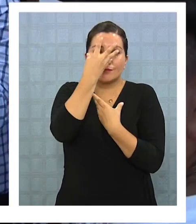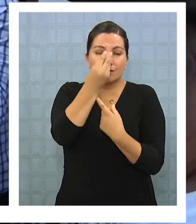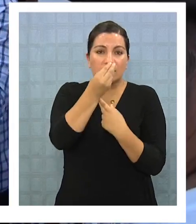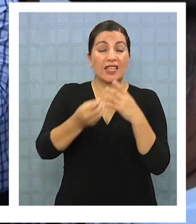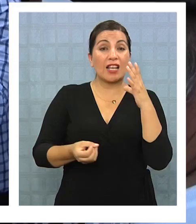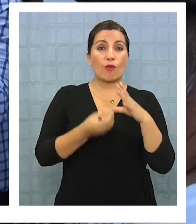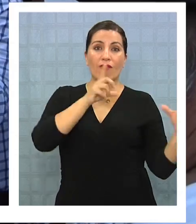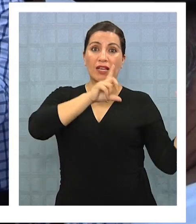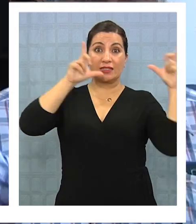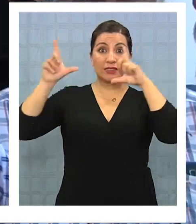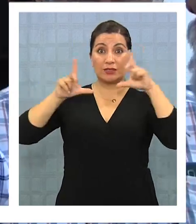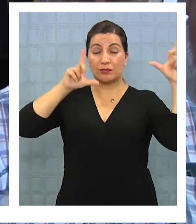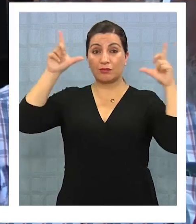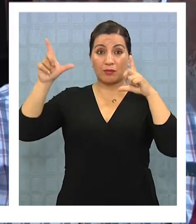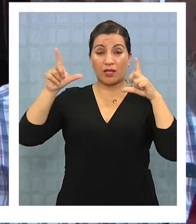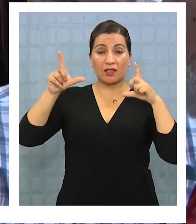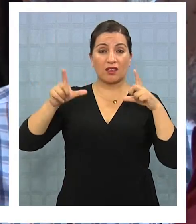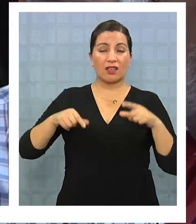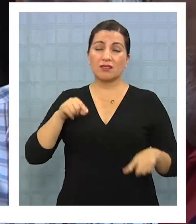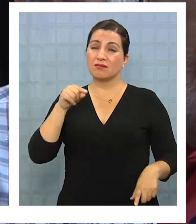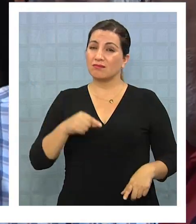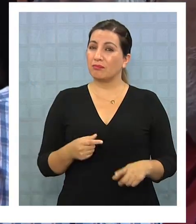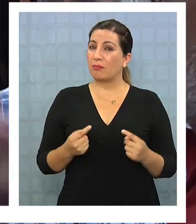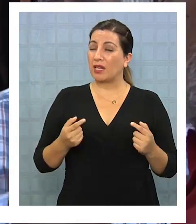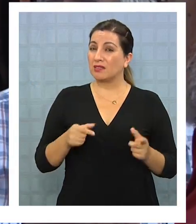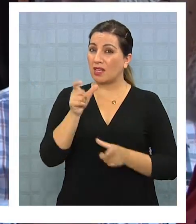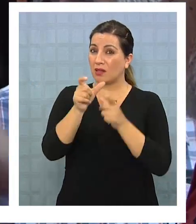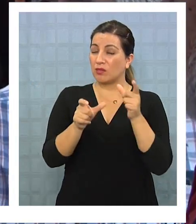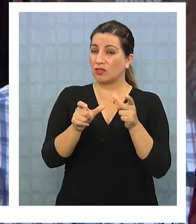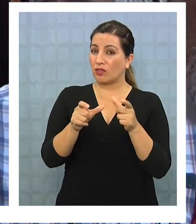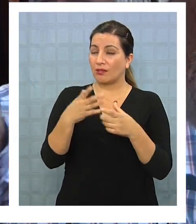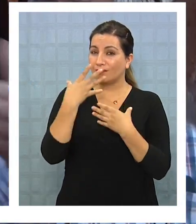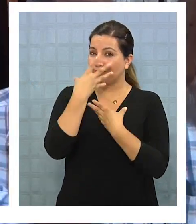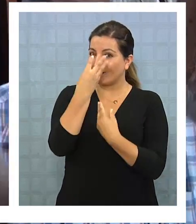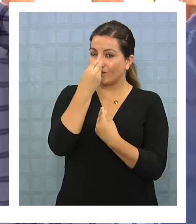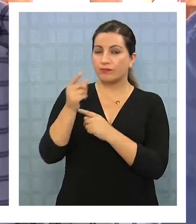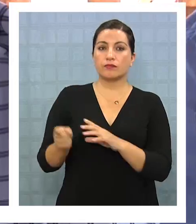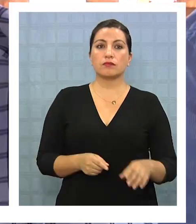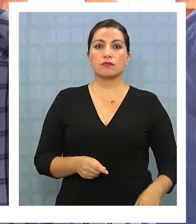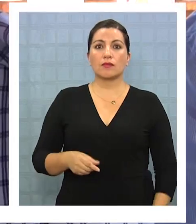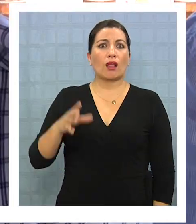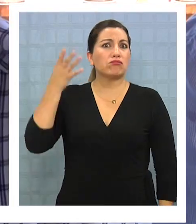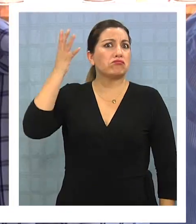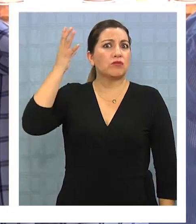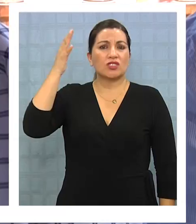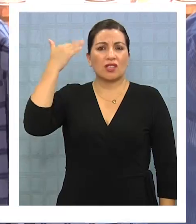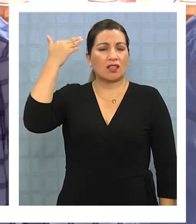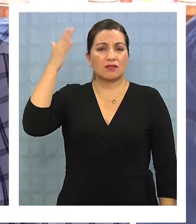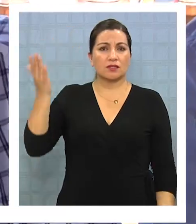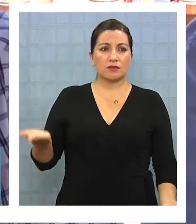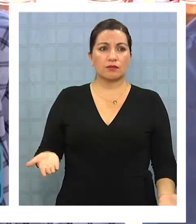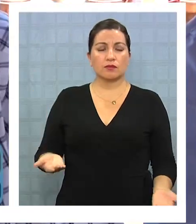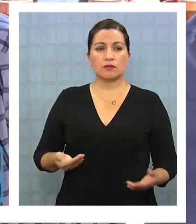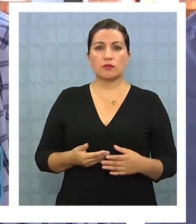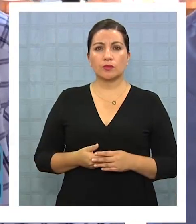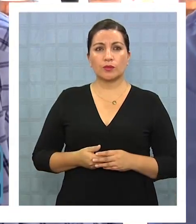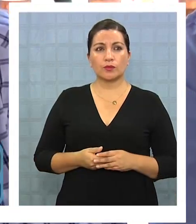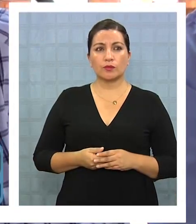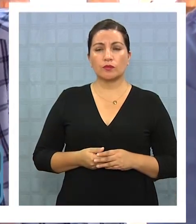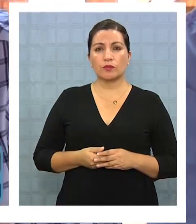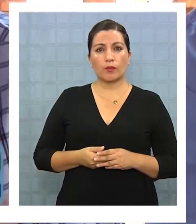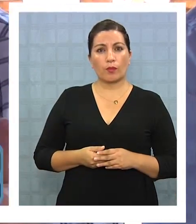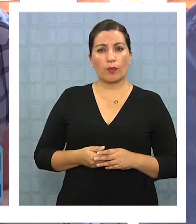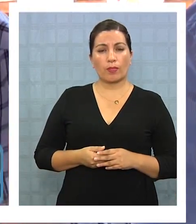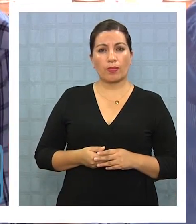nuevas caras y voces que surgen no parecen encantarlo. No tenía ni idea, no tenía ni idea. Entonces, no